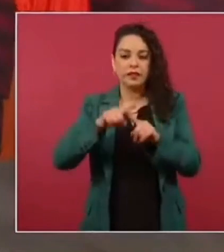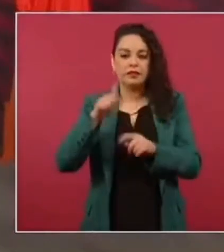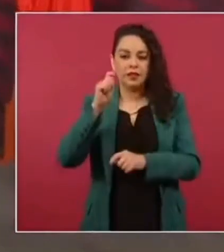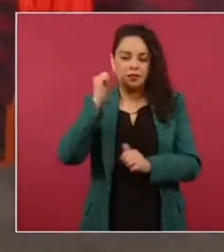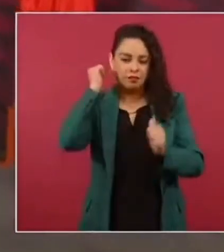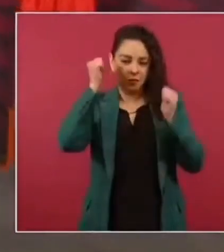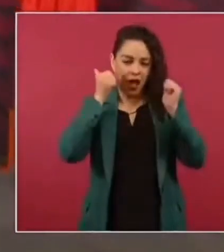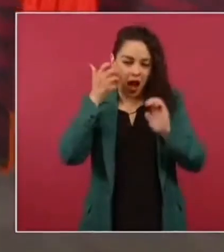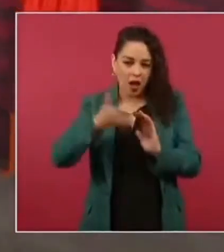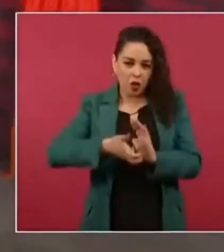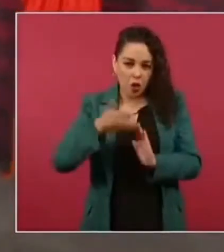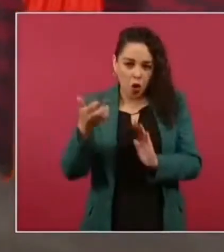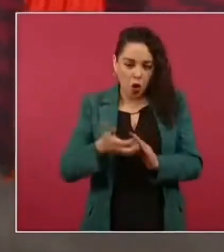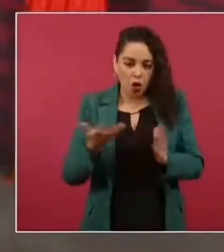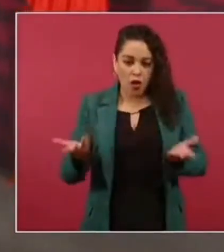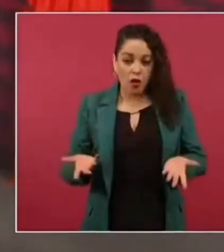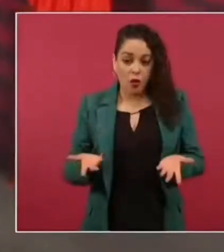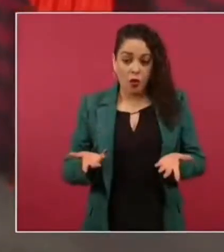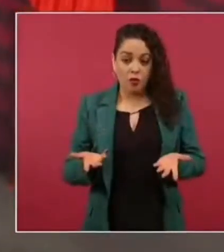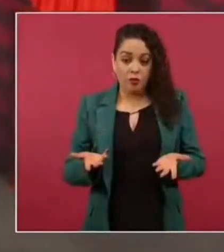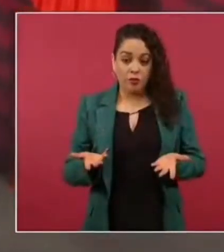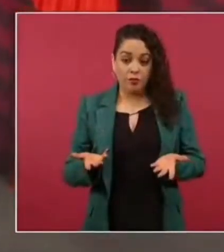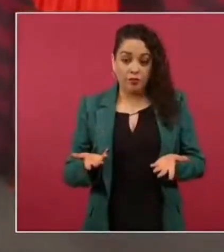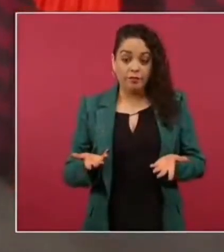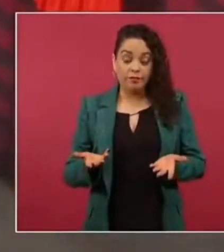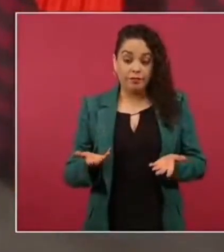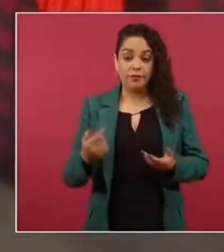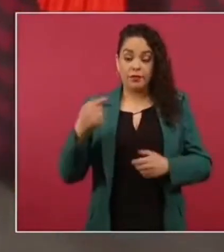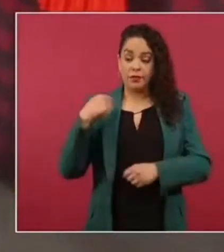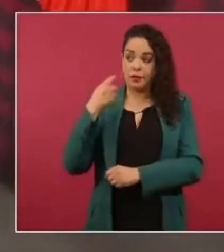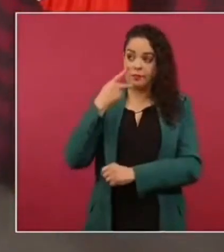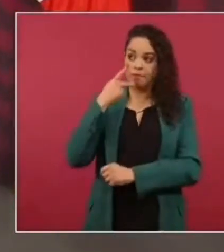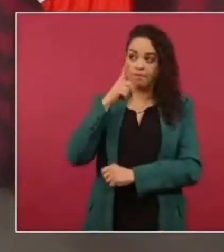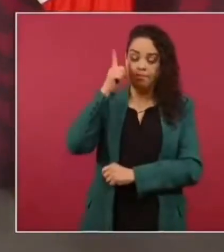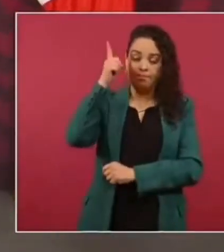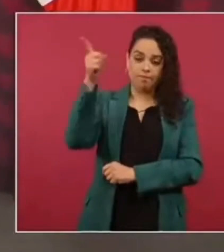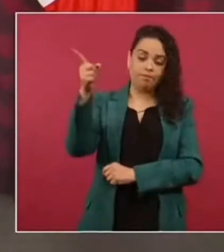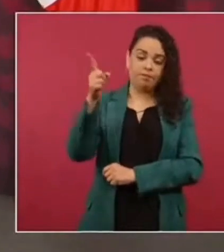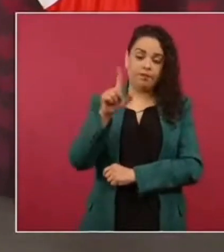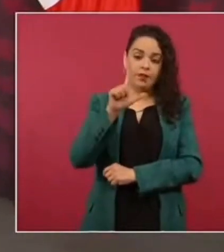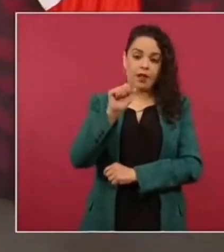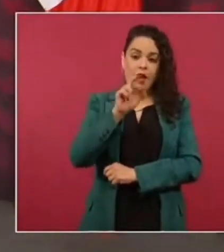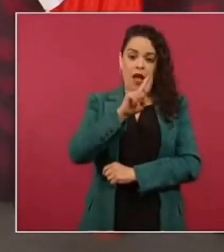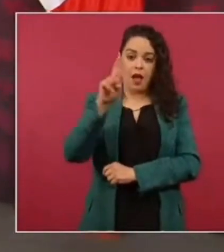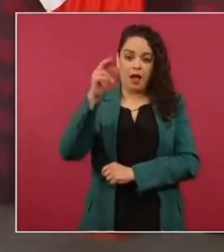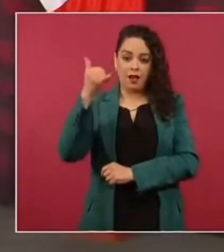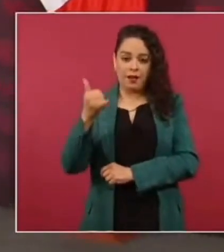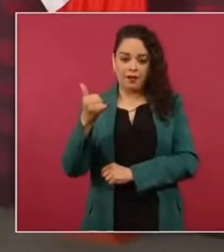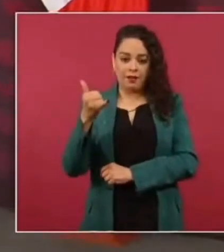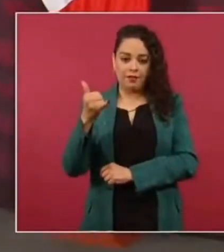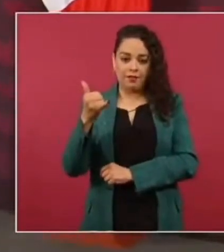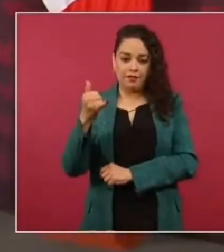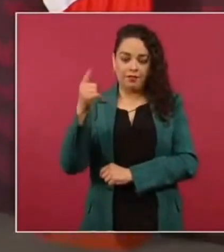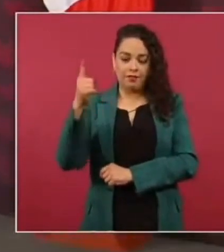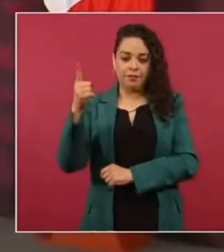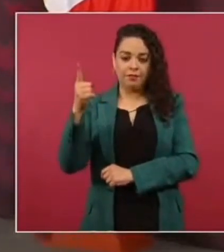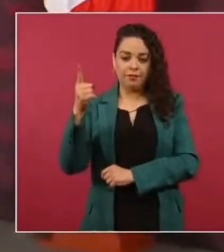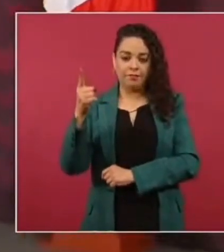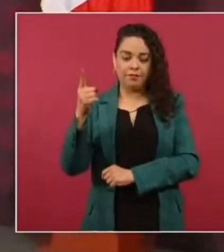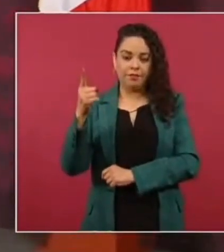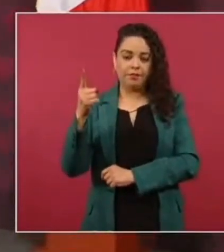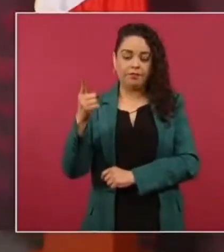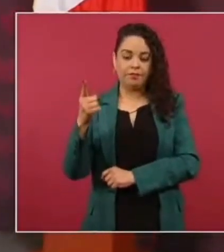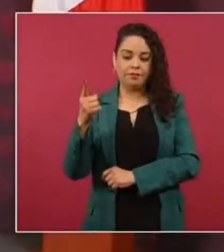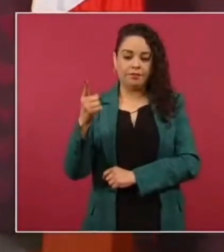a Larry Finn el presidente del del fondo